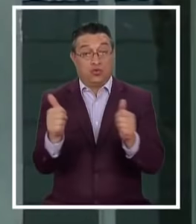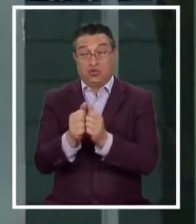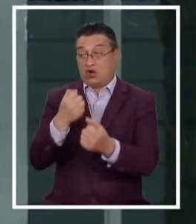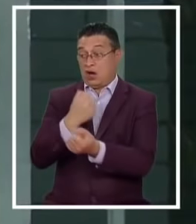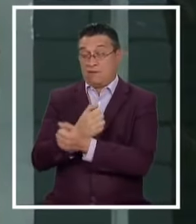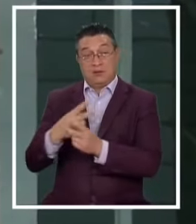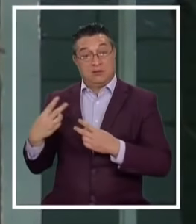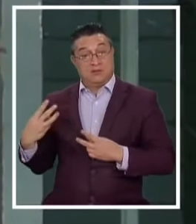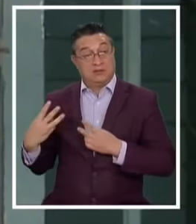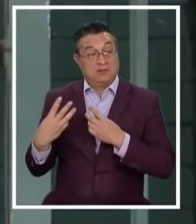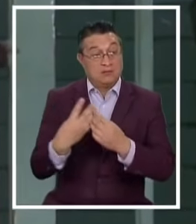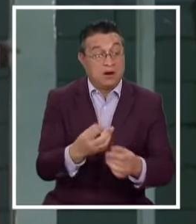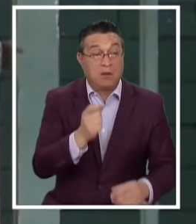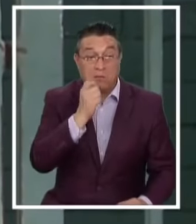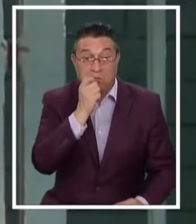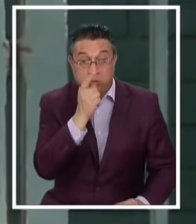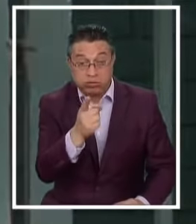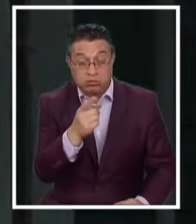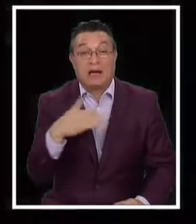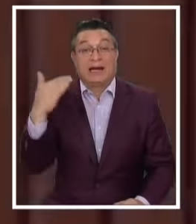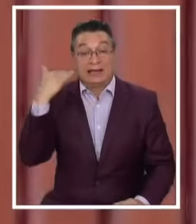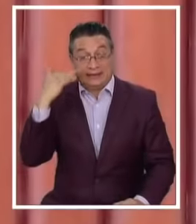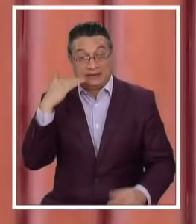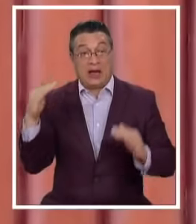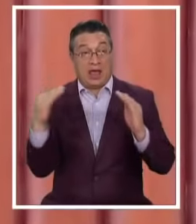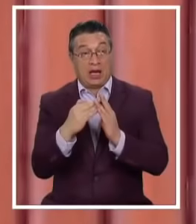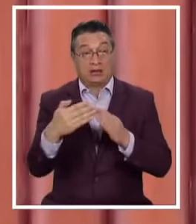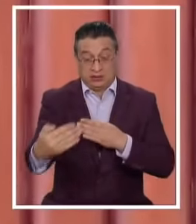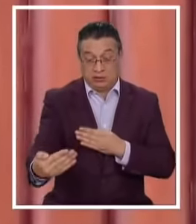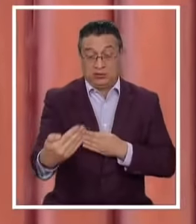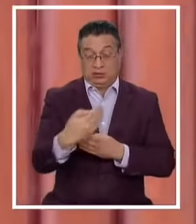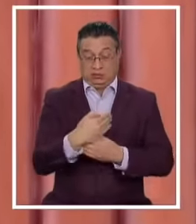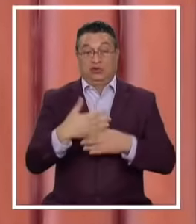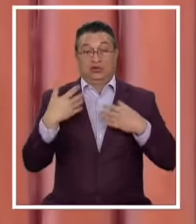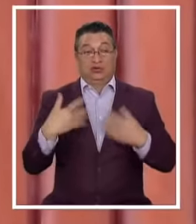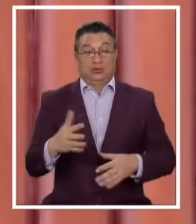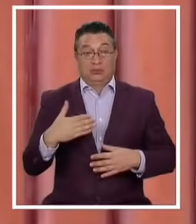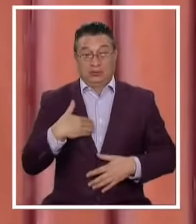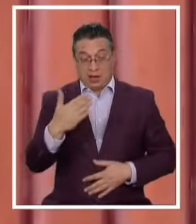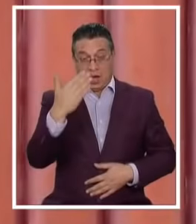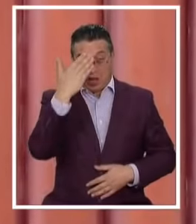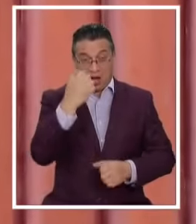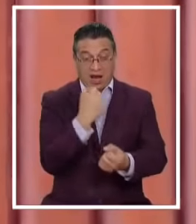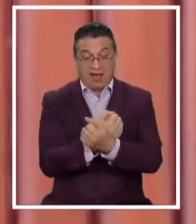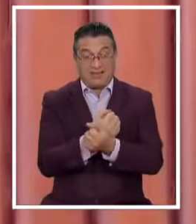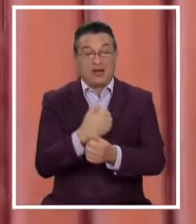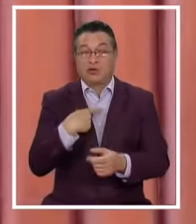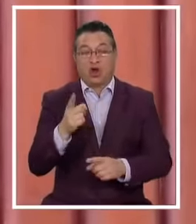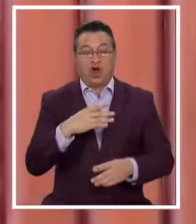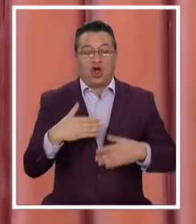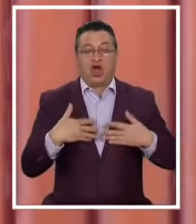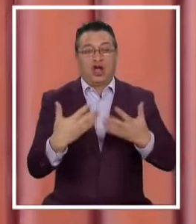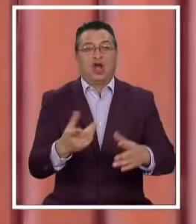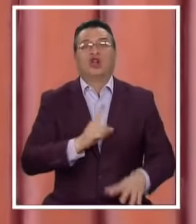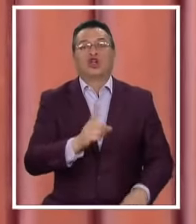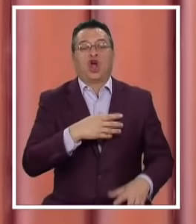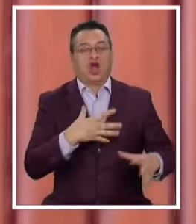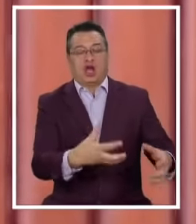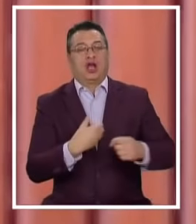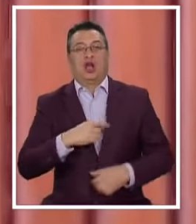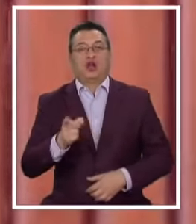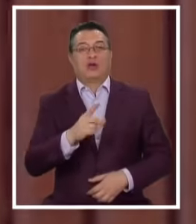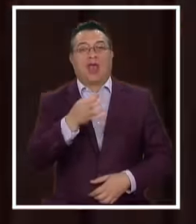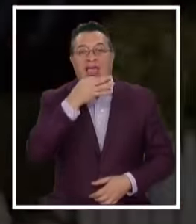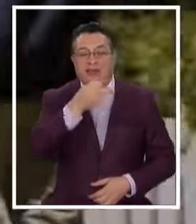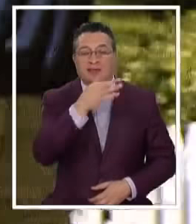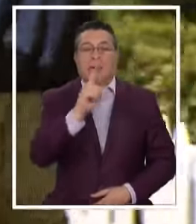carabineros Hizo la denuncia Fue a buscar A las niñas A mi casa Ahí al frente Los carabineros Dijo que no se las quería llevar Que todo lo